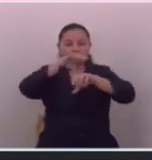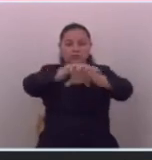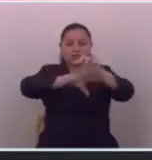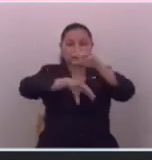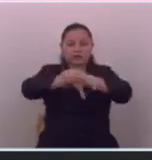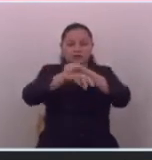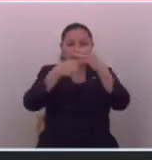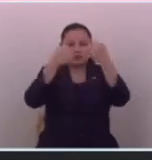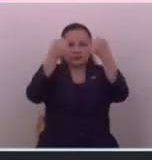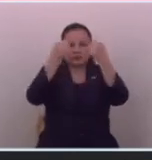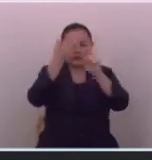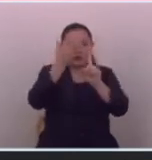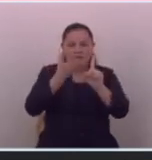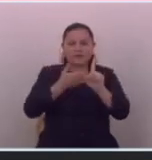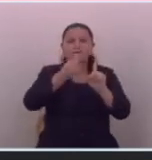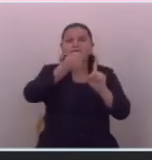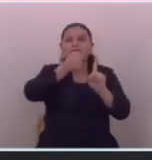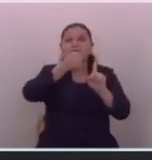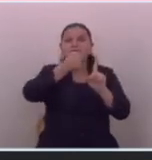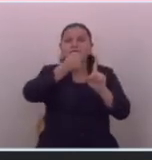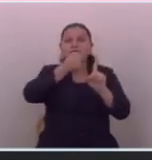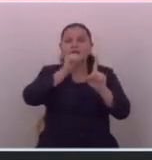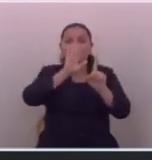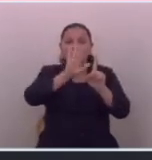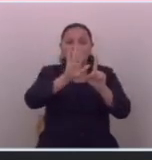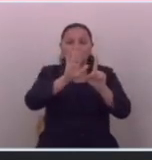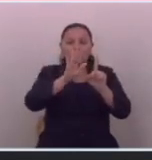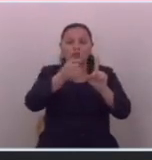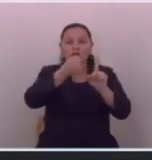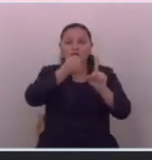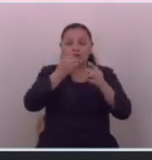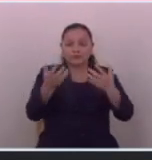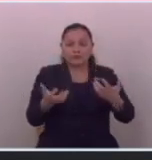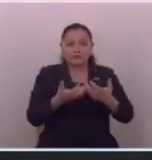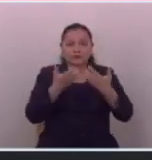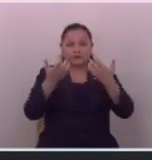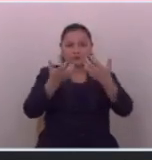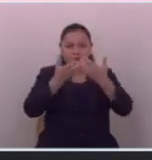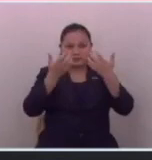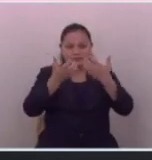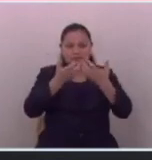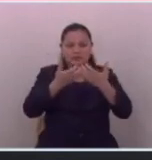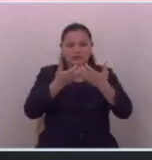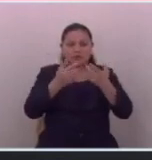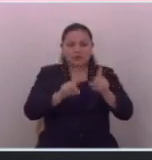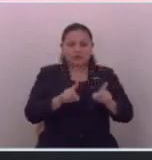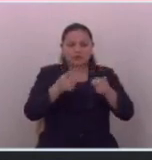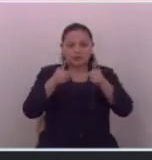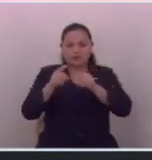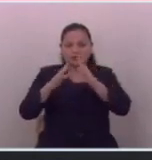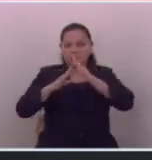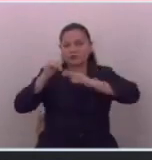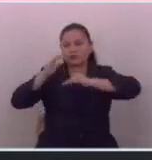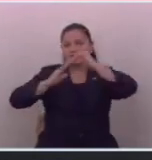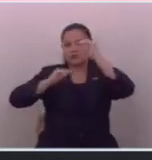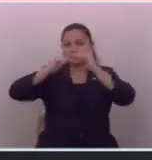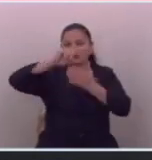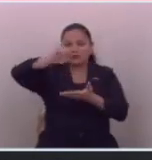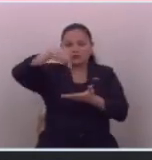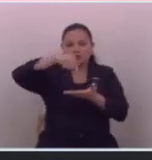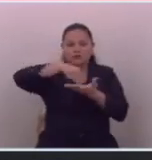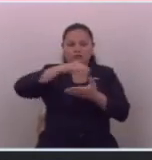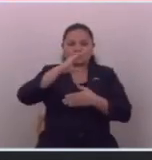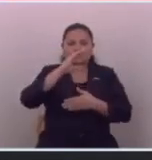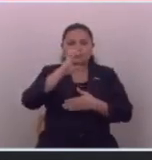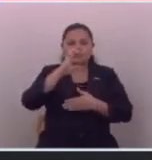que se dio de un periodista que cubría una nota investigativa de cómo se estaba construyendo el centro de